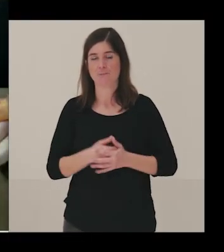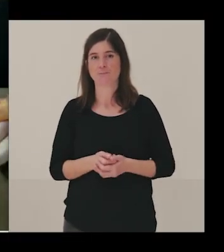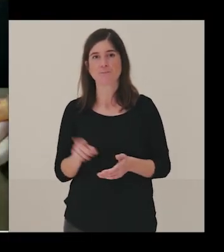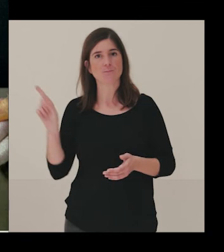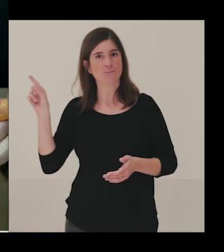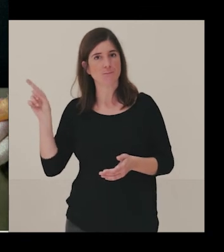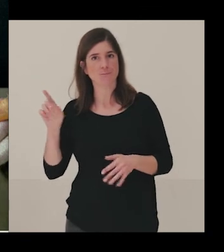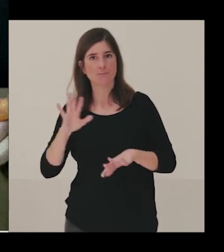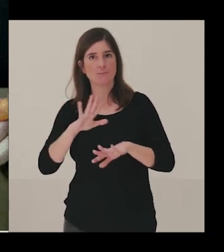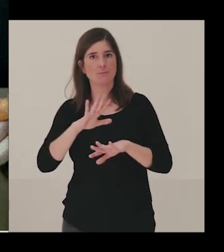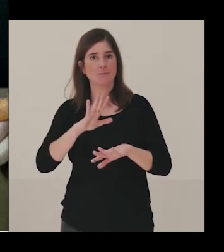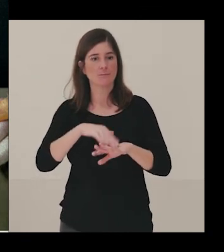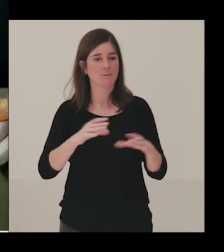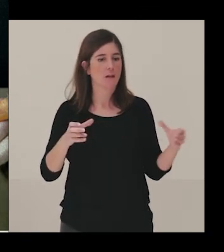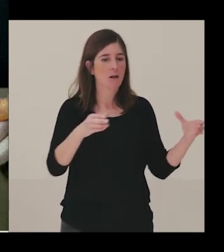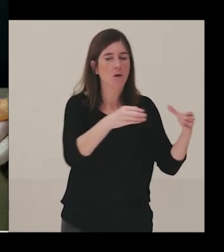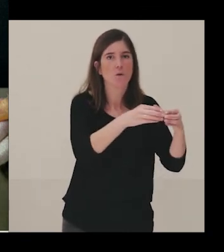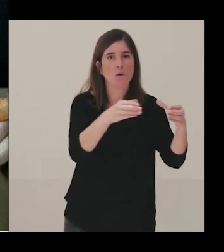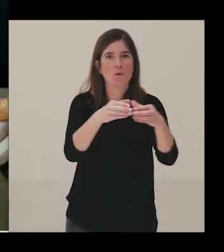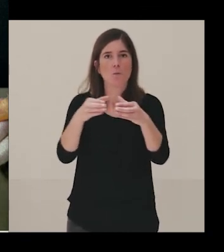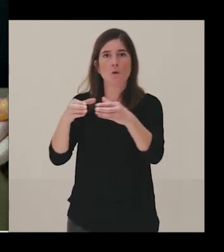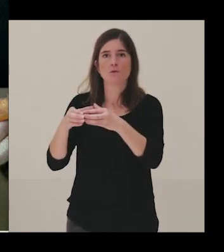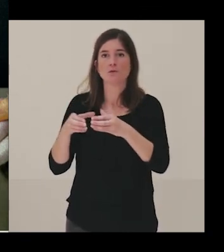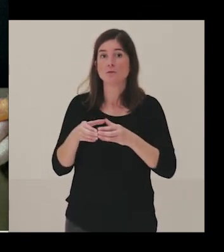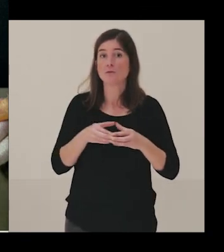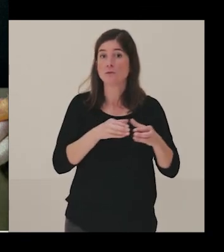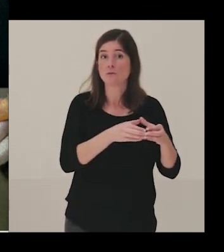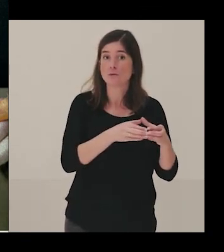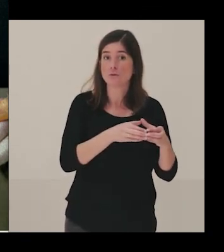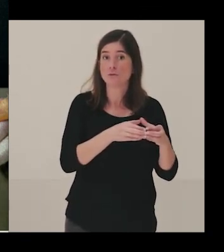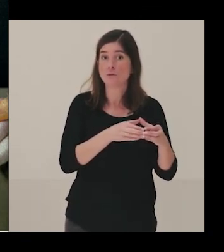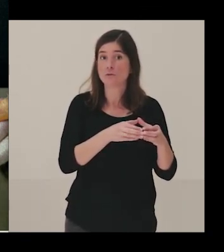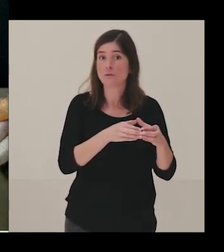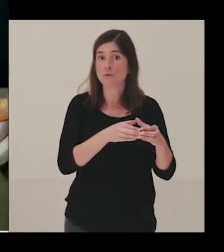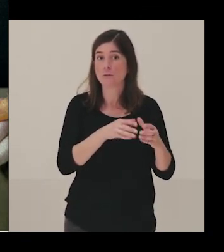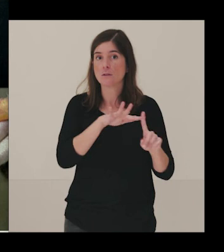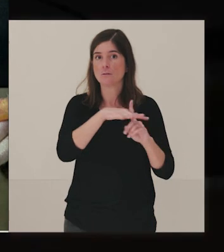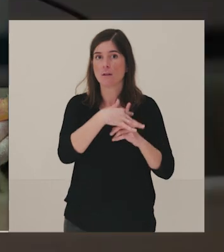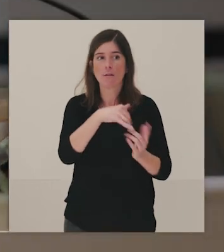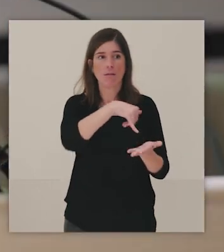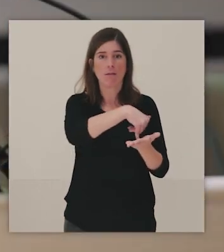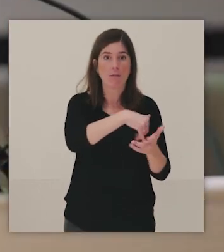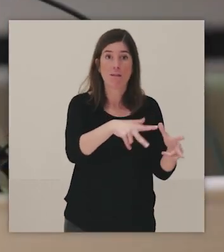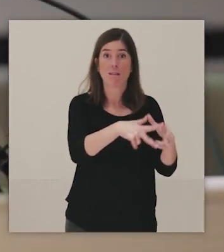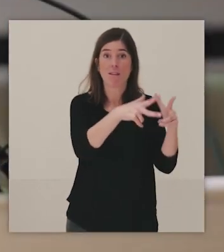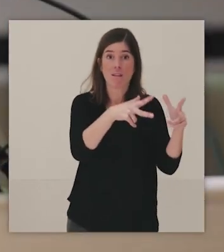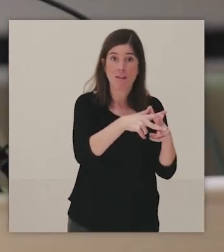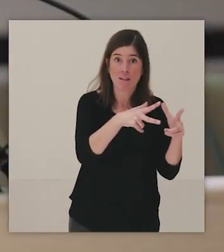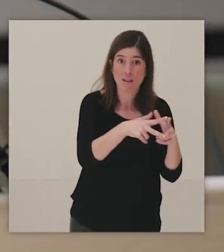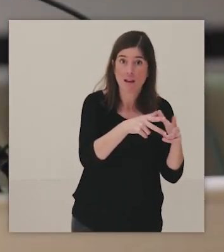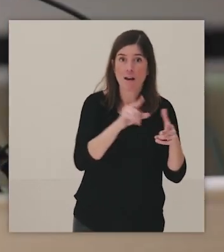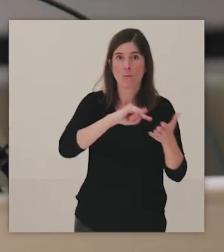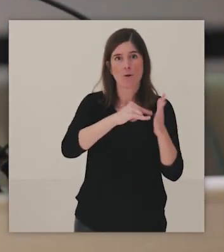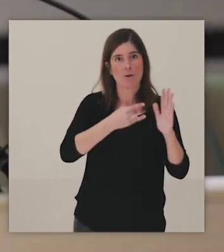que es una primera aproximación al museo para colectivos también o para personas en situación de vulnerabilidad